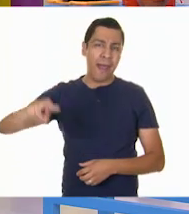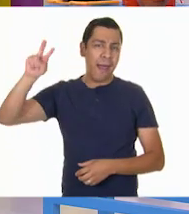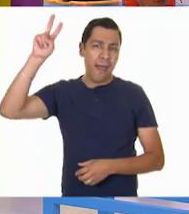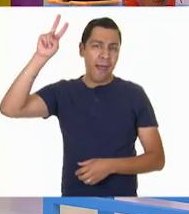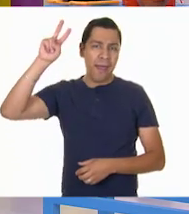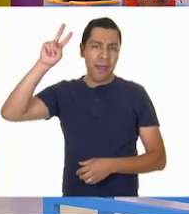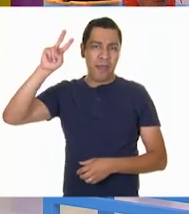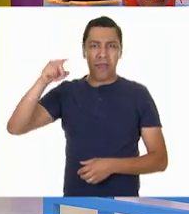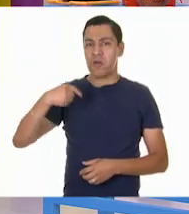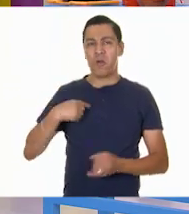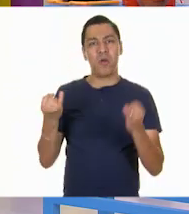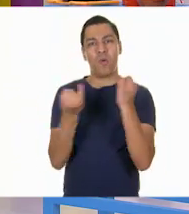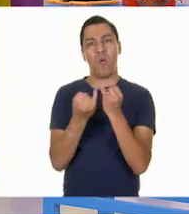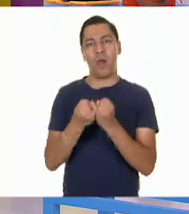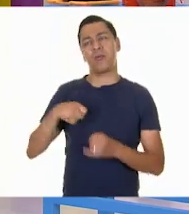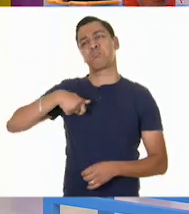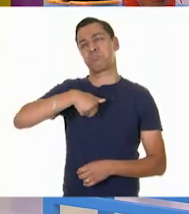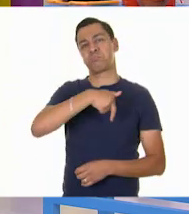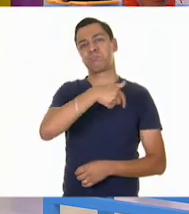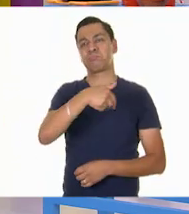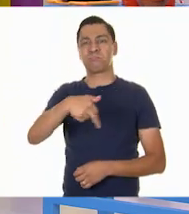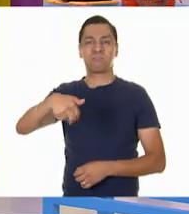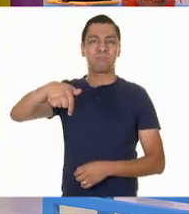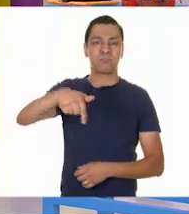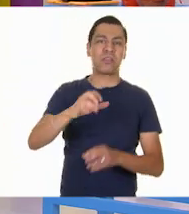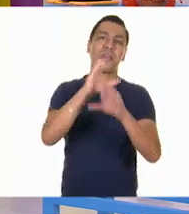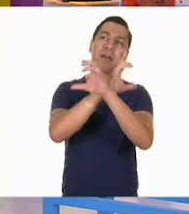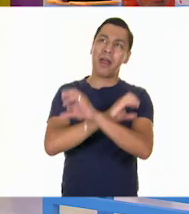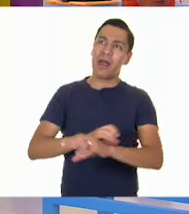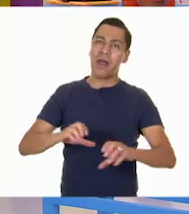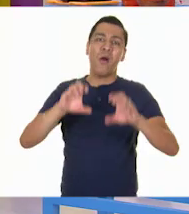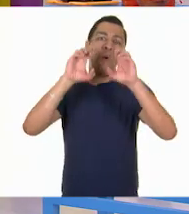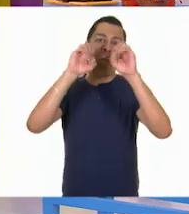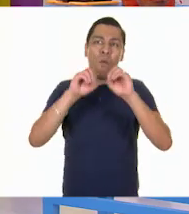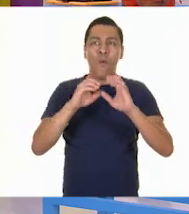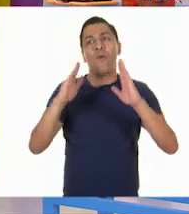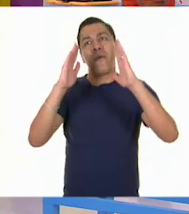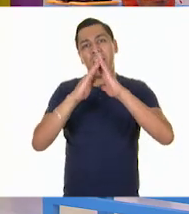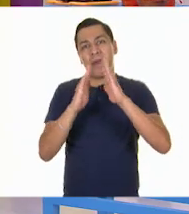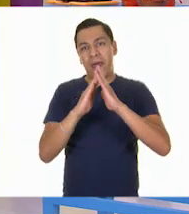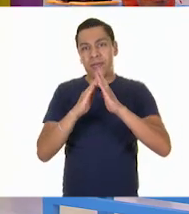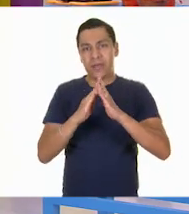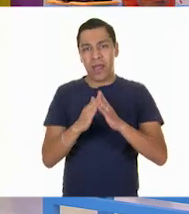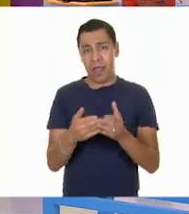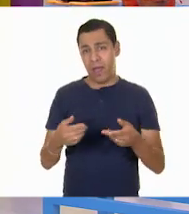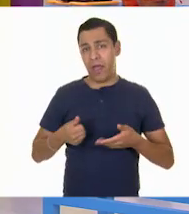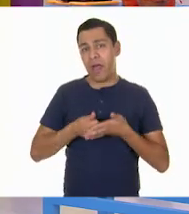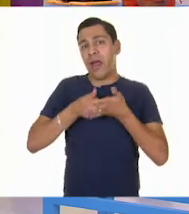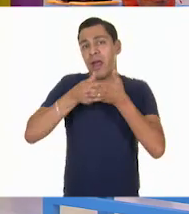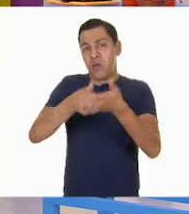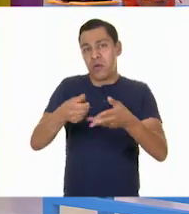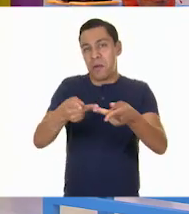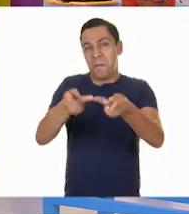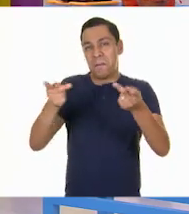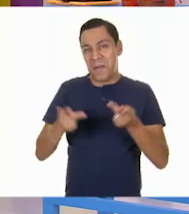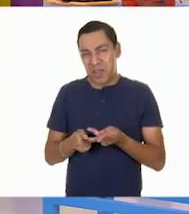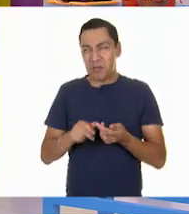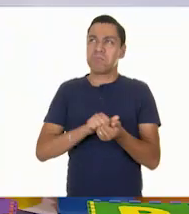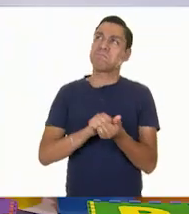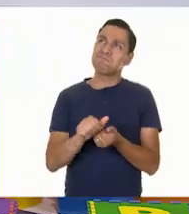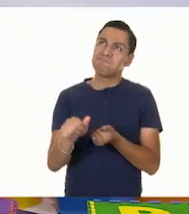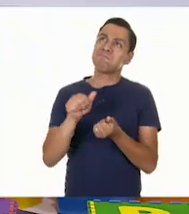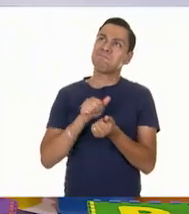cantar. También cuando estamos en casa ayudando a lavar los platos, también estoy cantando. Es un buen lugar.